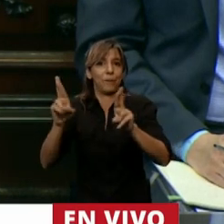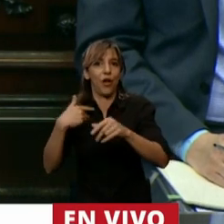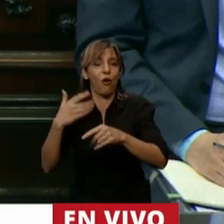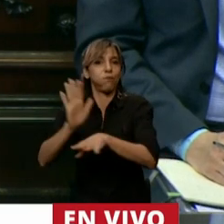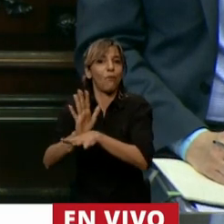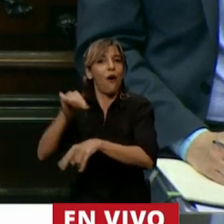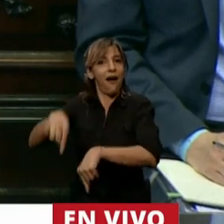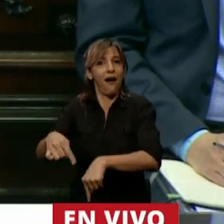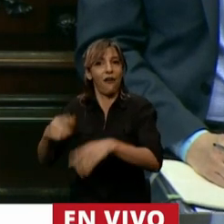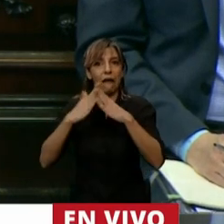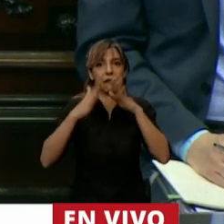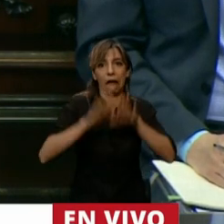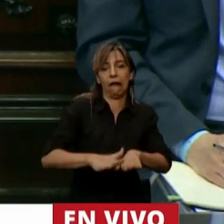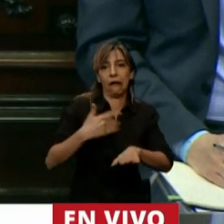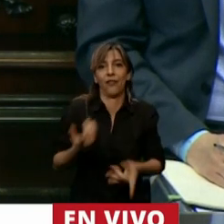volver atrás